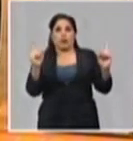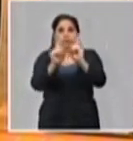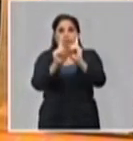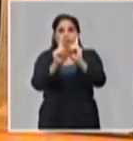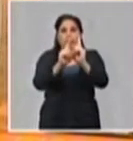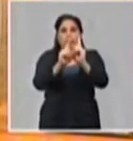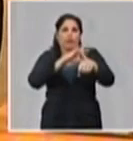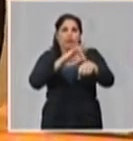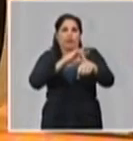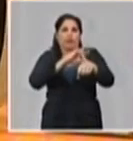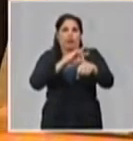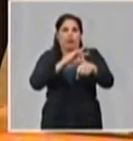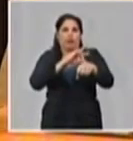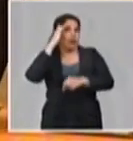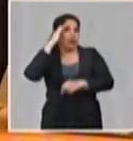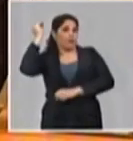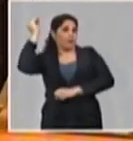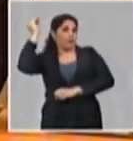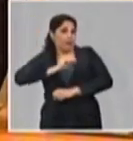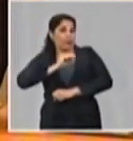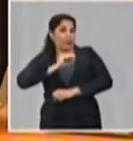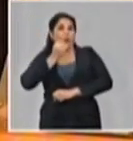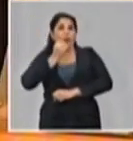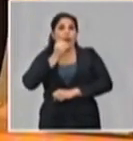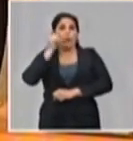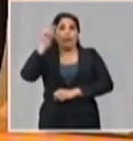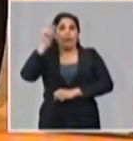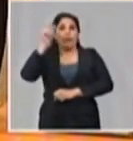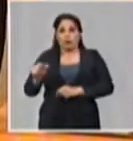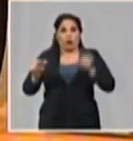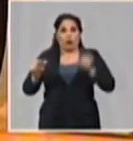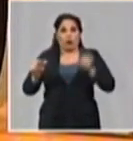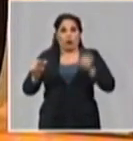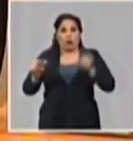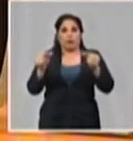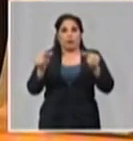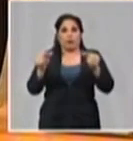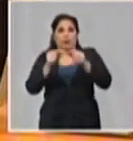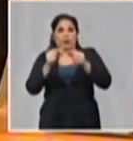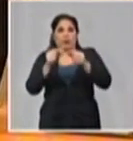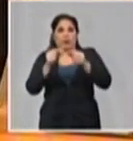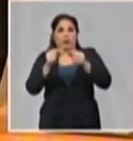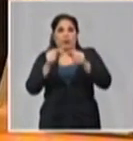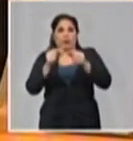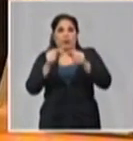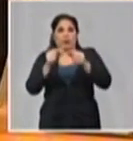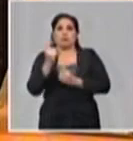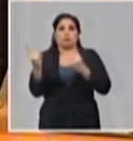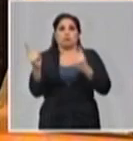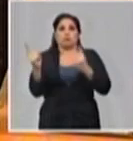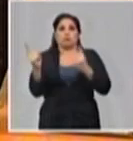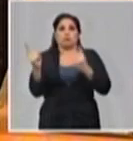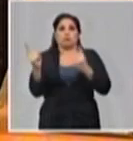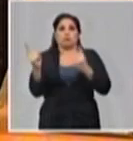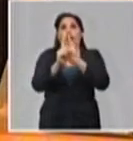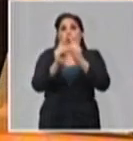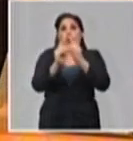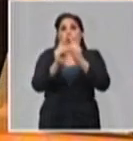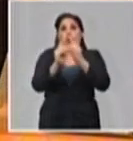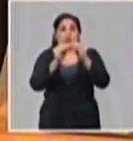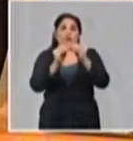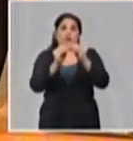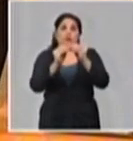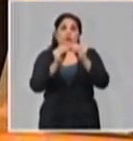por el virus. Pero ya se sabe que se transmite de persona a persona con mucha facilidad y de ahí la tasa de ataque que tiene y la gran